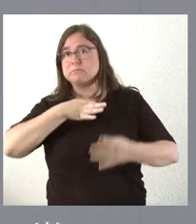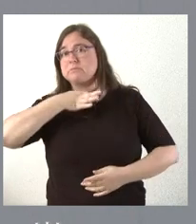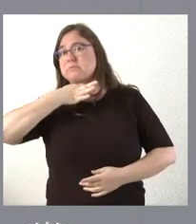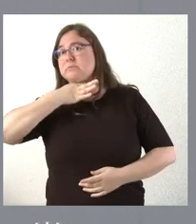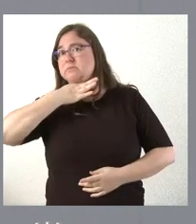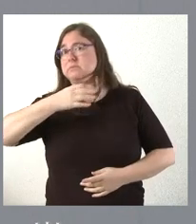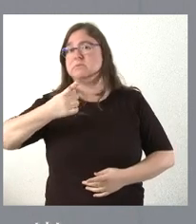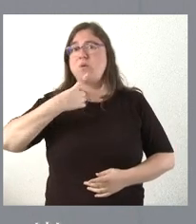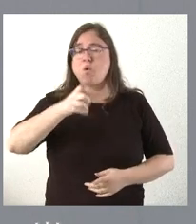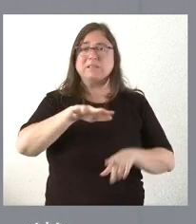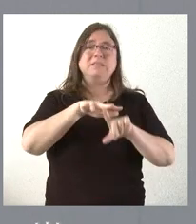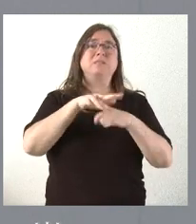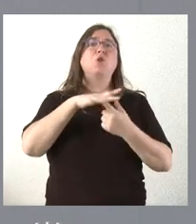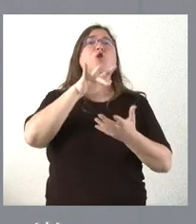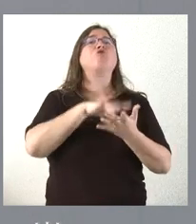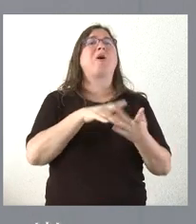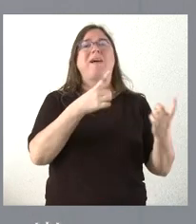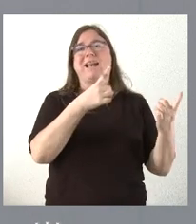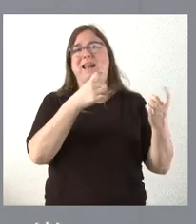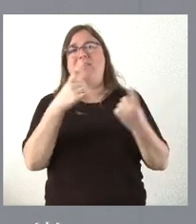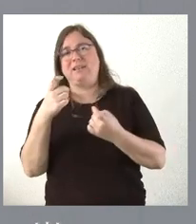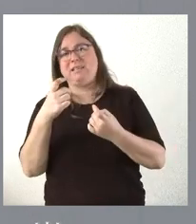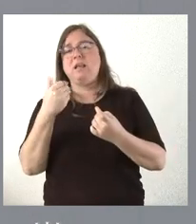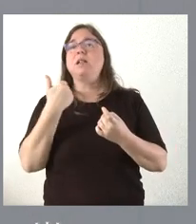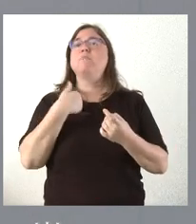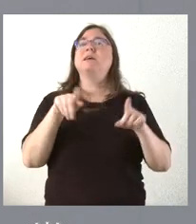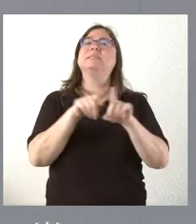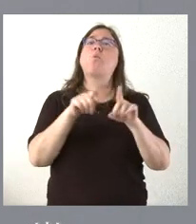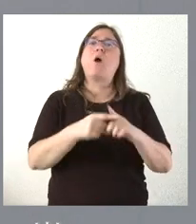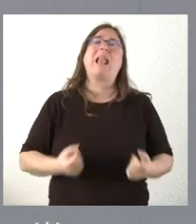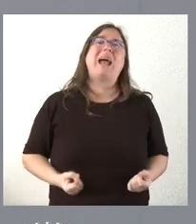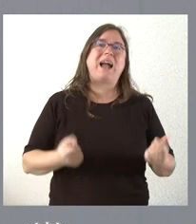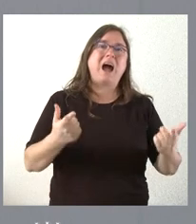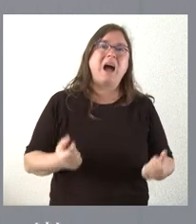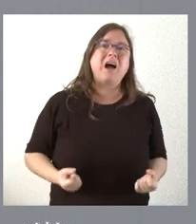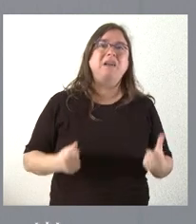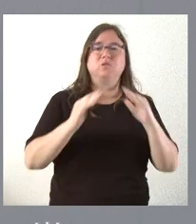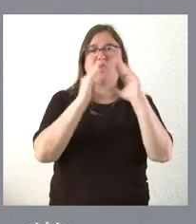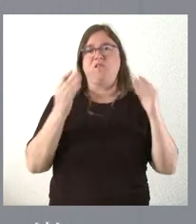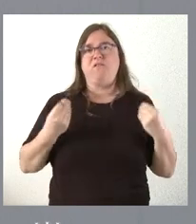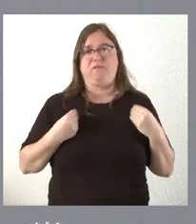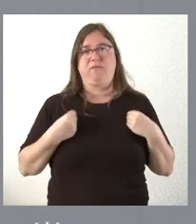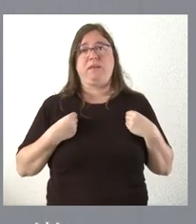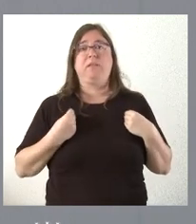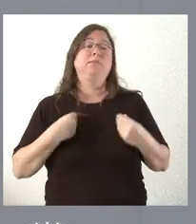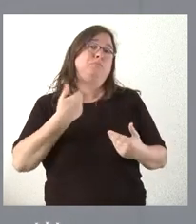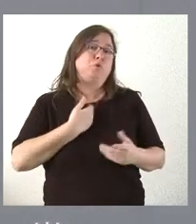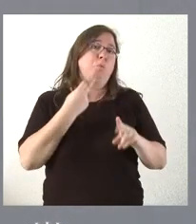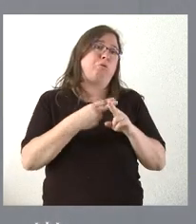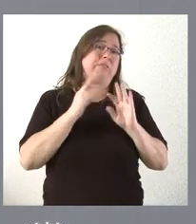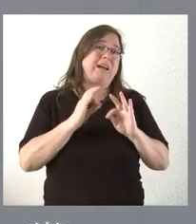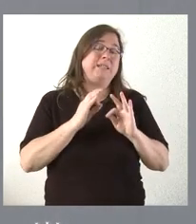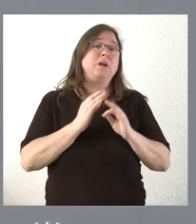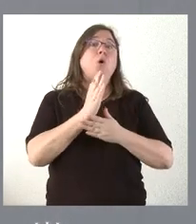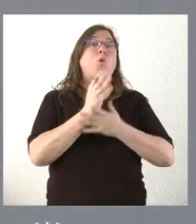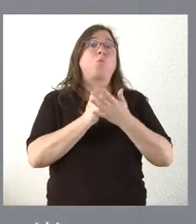cómo en este contexto se suma la necesidad de mantener y abordar algunos gastos asociados a la vivienda. Nosotros tenemos esta política que les señalado, somos los cuartos